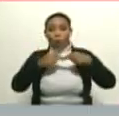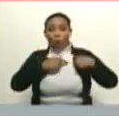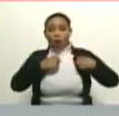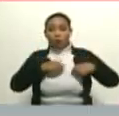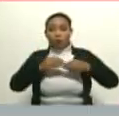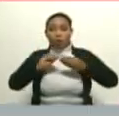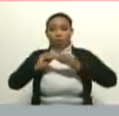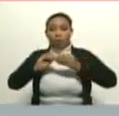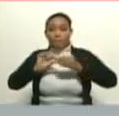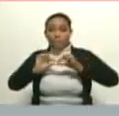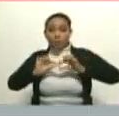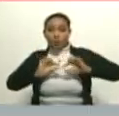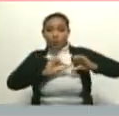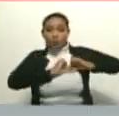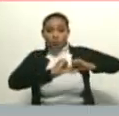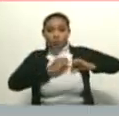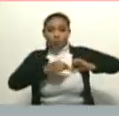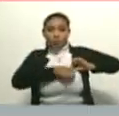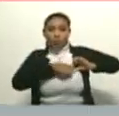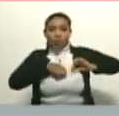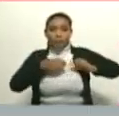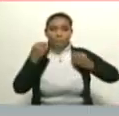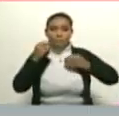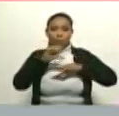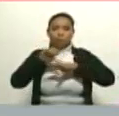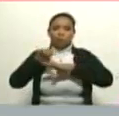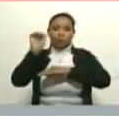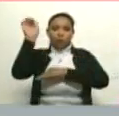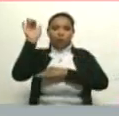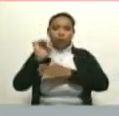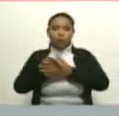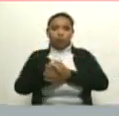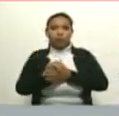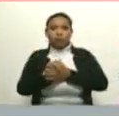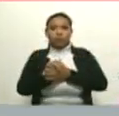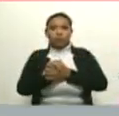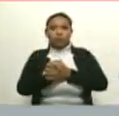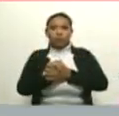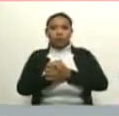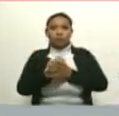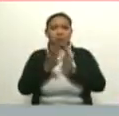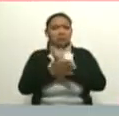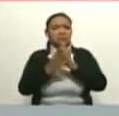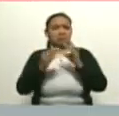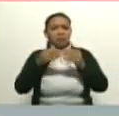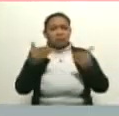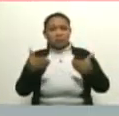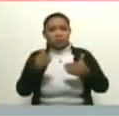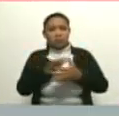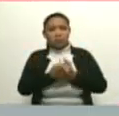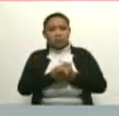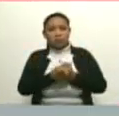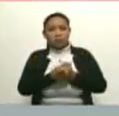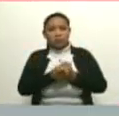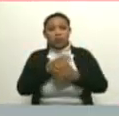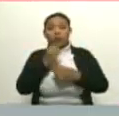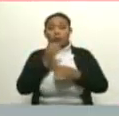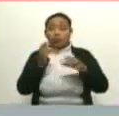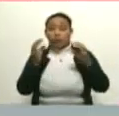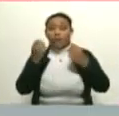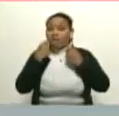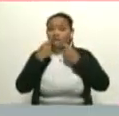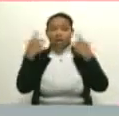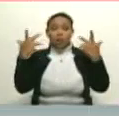gratuitamente para las operaciones. Y sobre todo, con la buena fama que tiene el Hospital